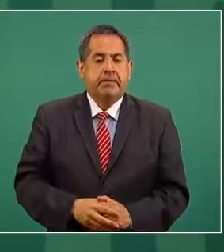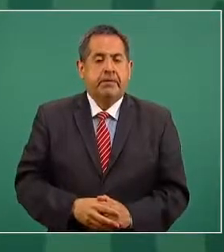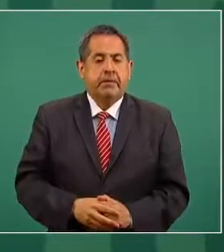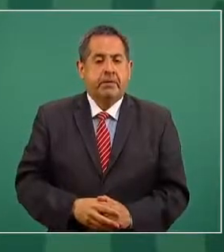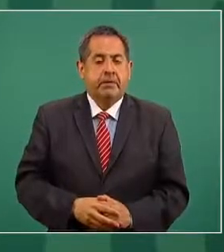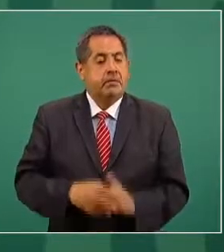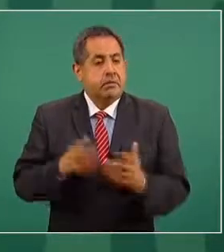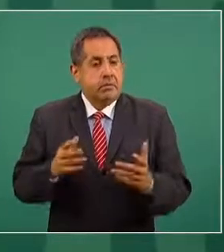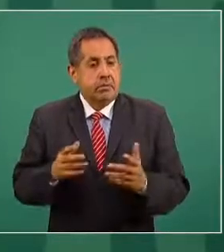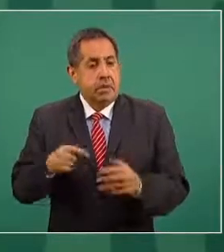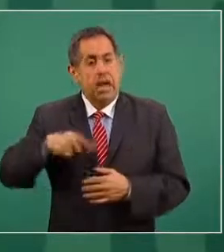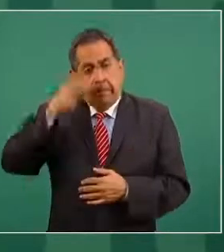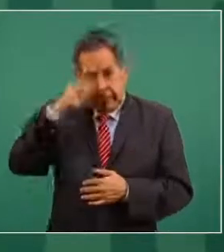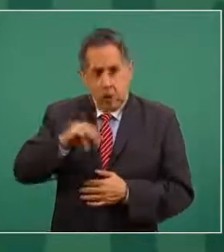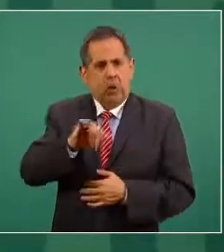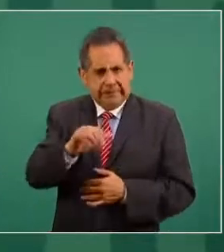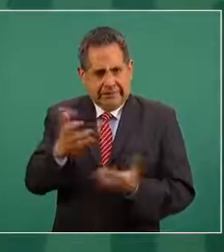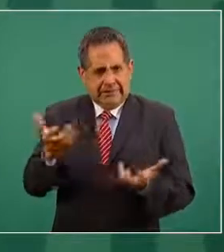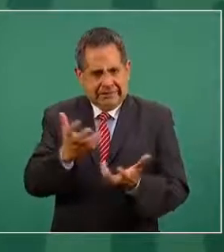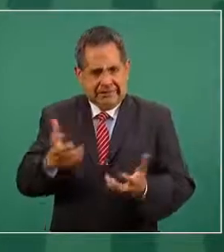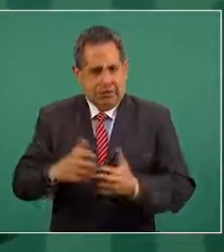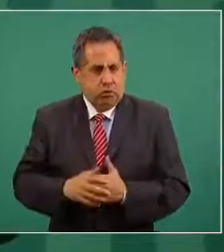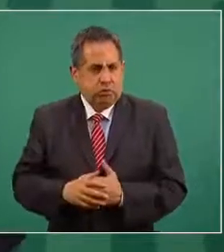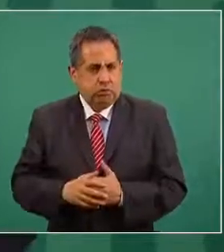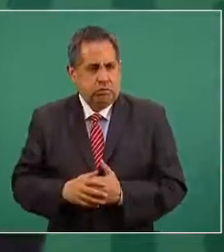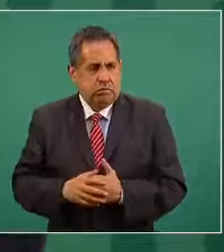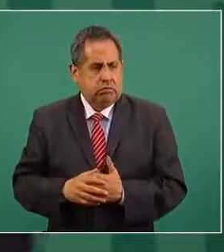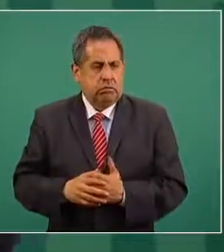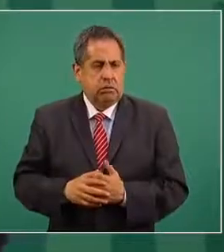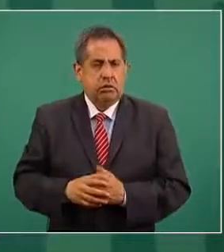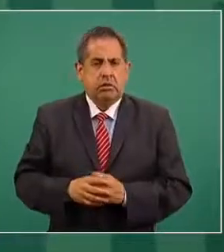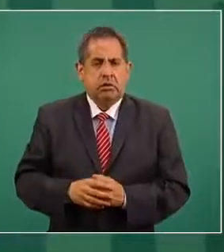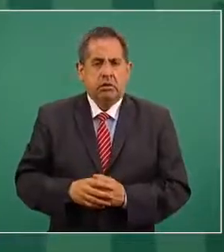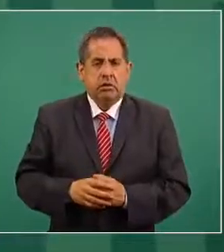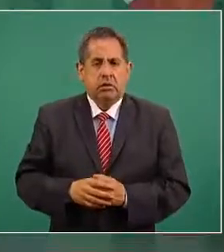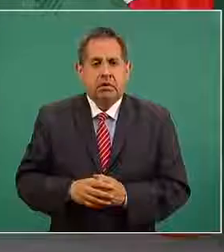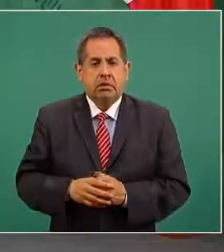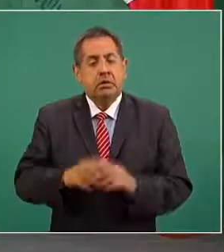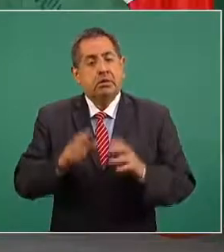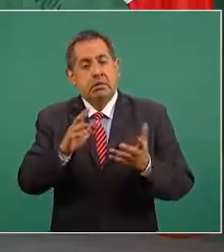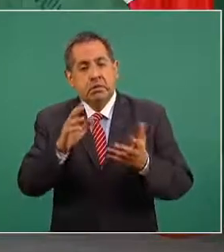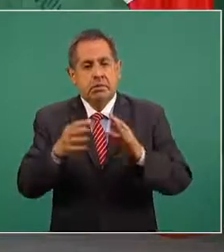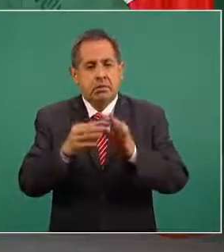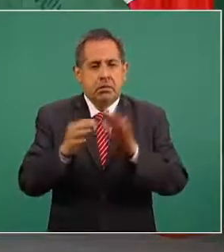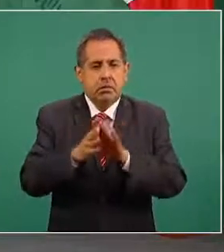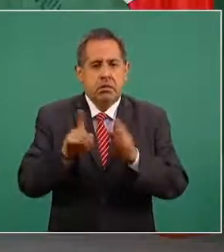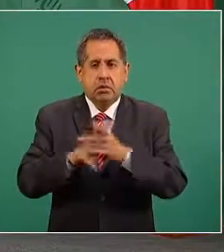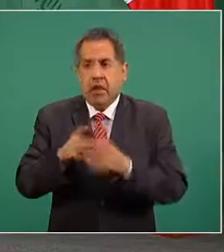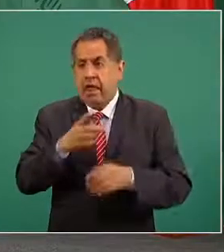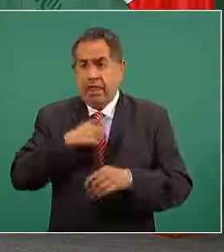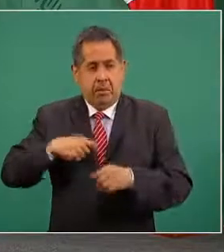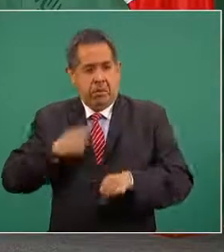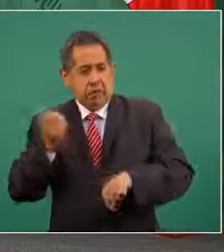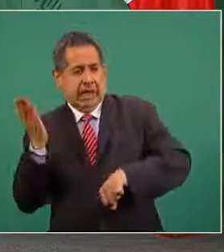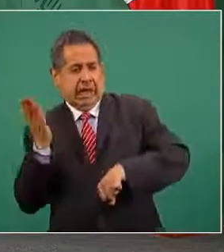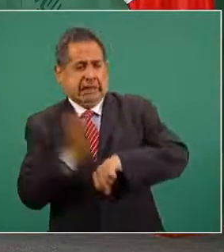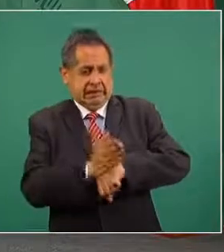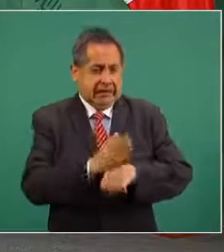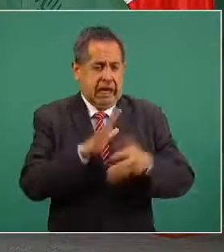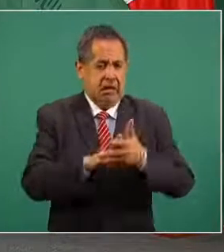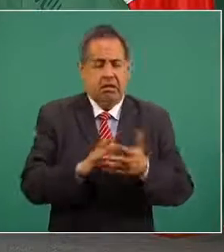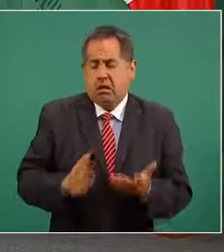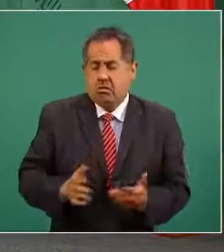No es que no se haya hecho nada, sí se hizo. Ah, para tener credibilidad tiene que haber una condena. No. ¿Qué dijo el presidente?